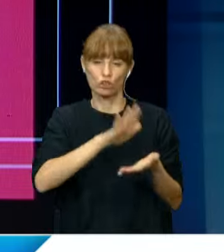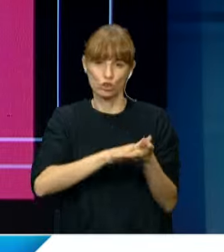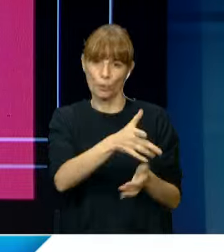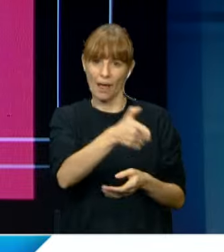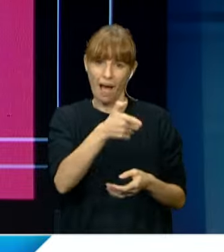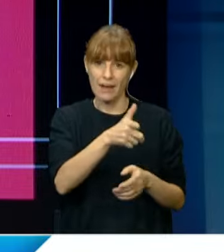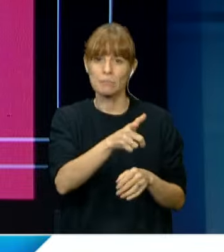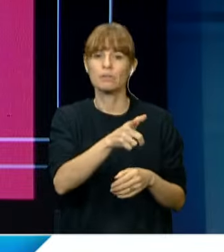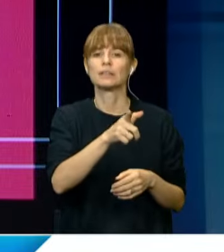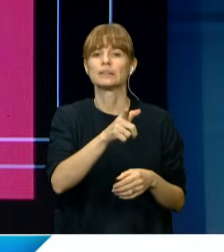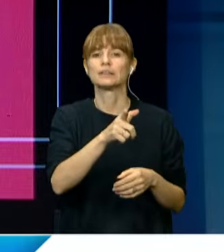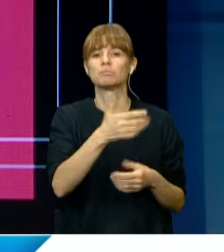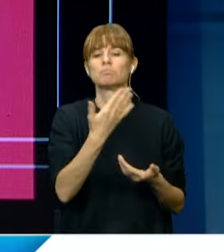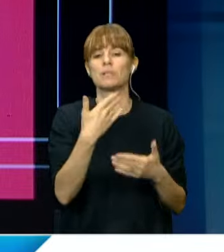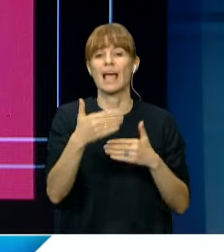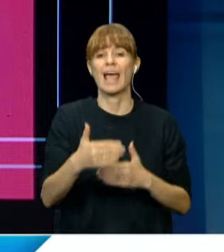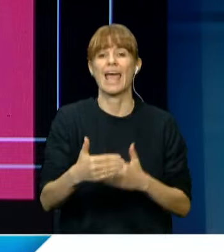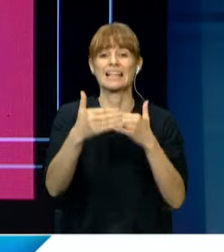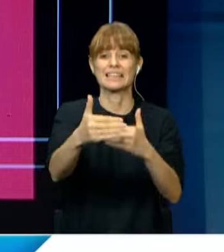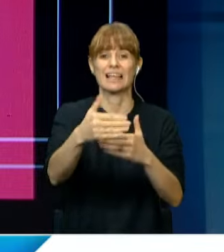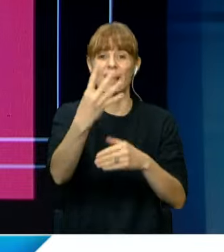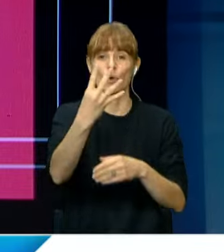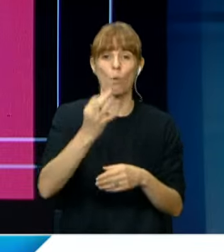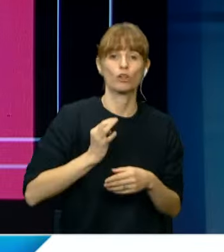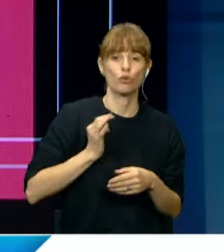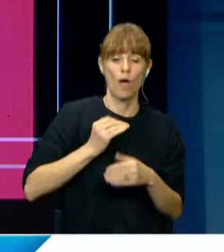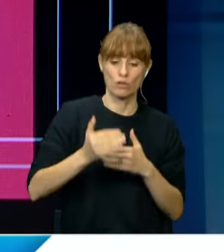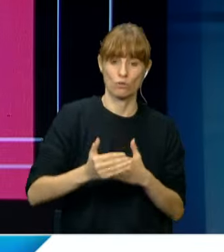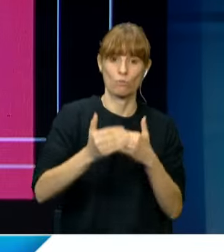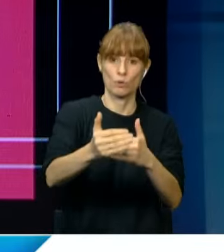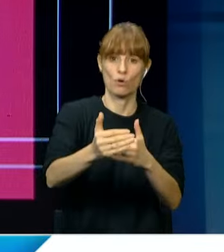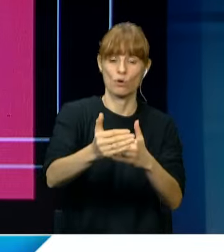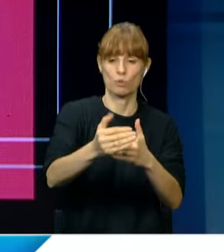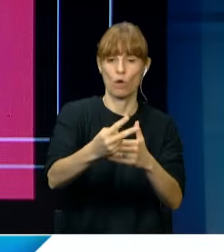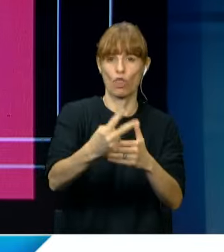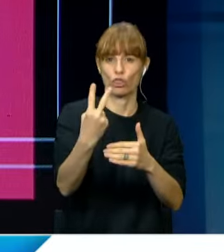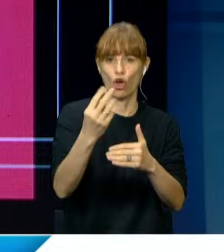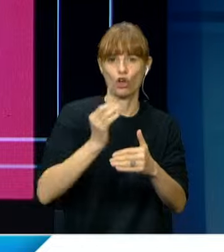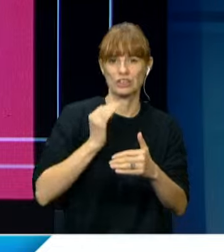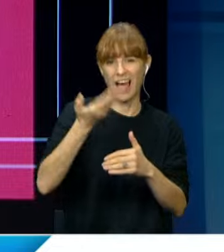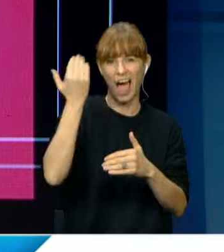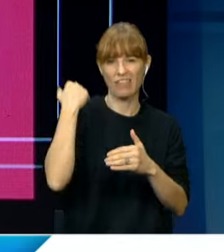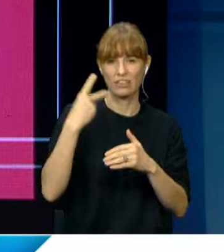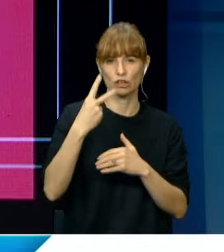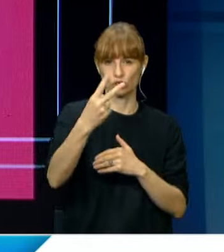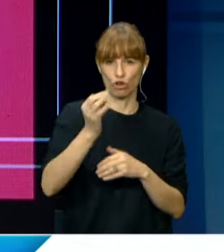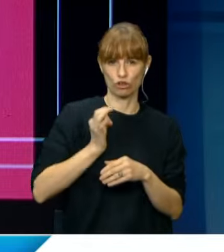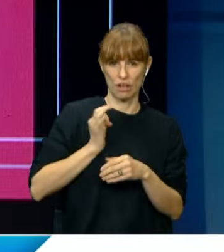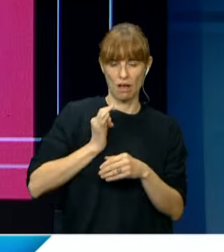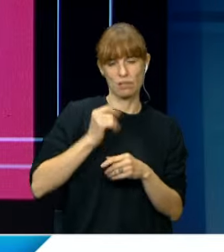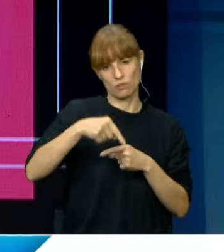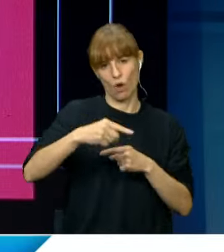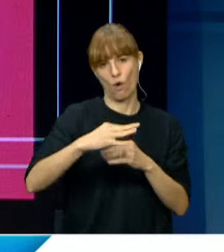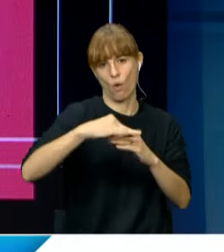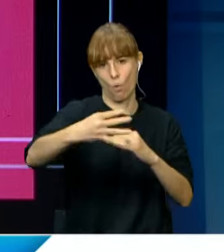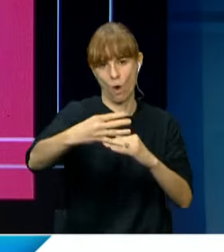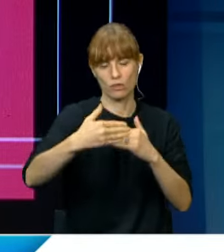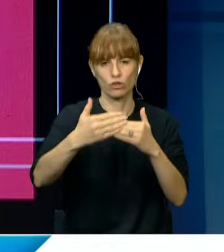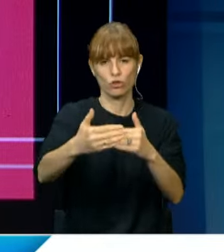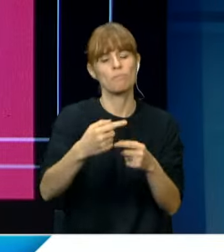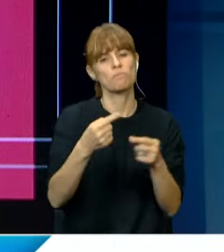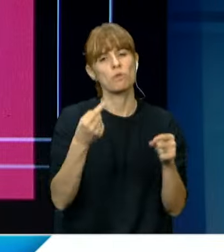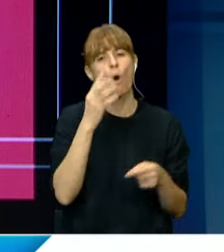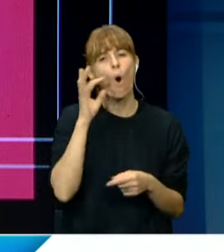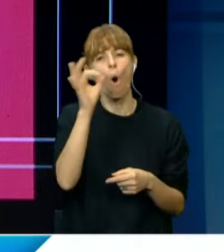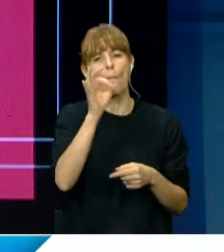extender la prórroga por cuatro años en lugar de dos años. Hubo diferentes opiniones sobre